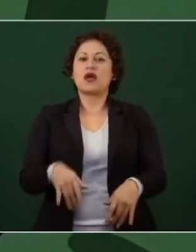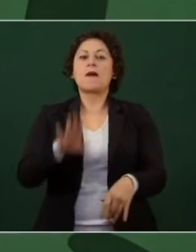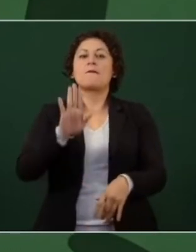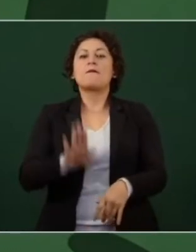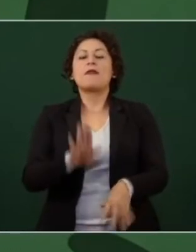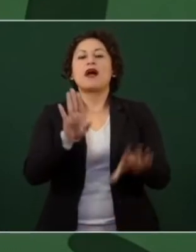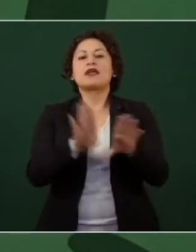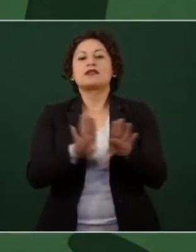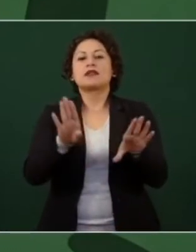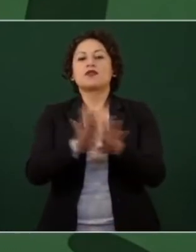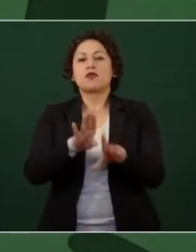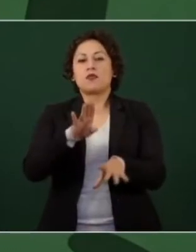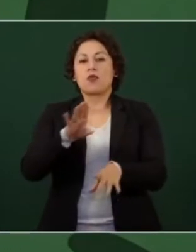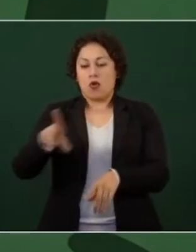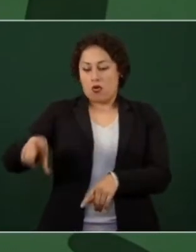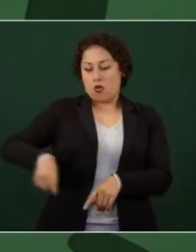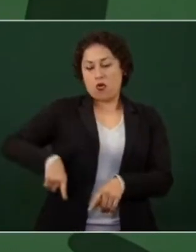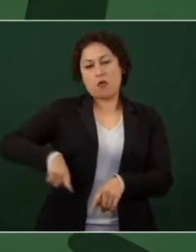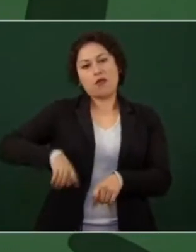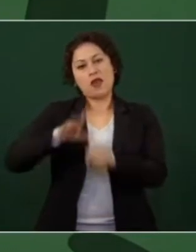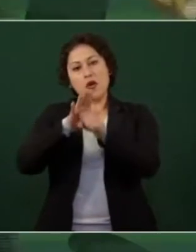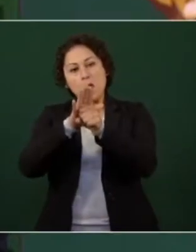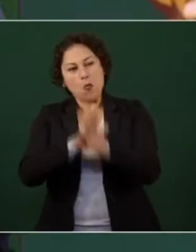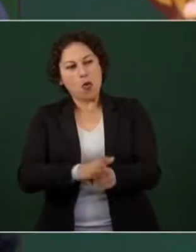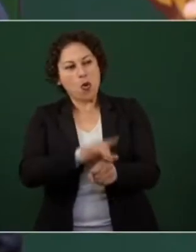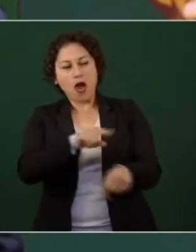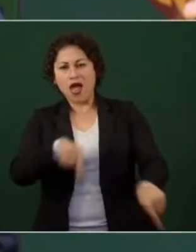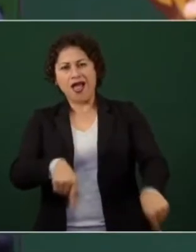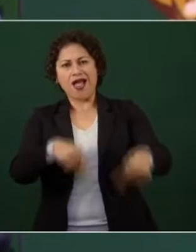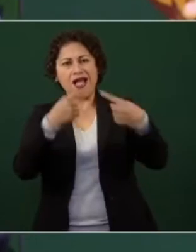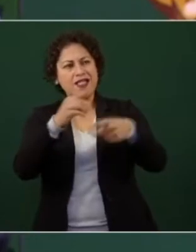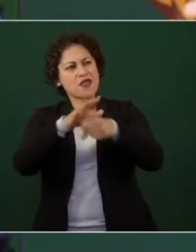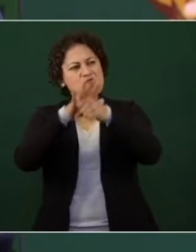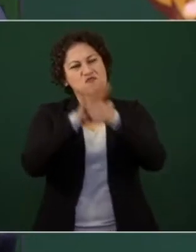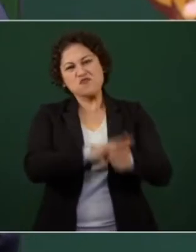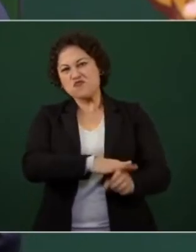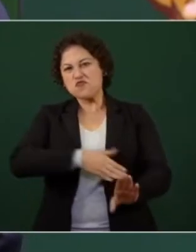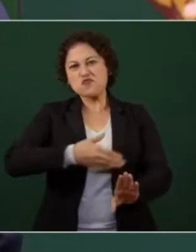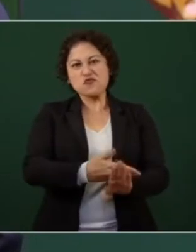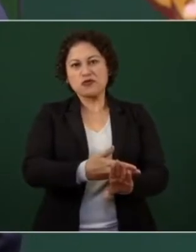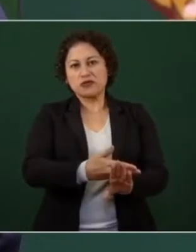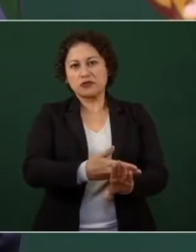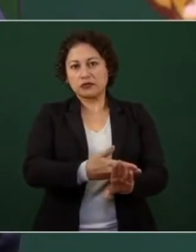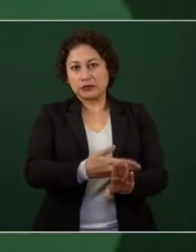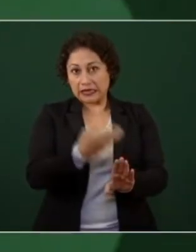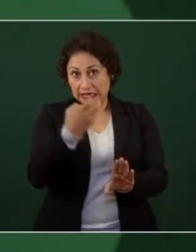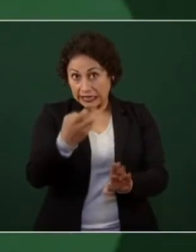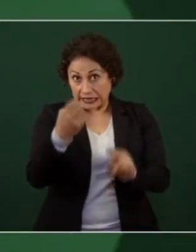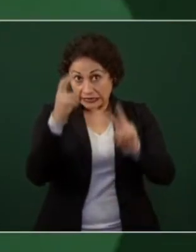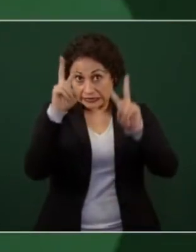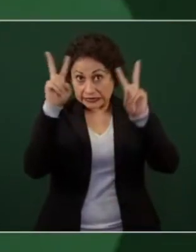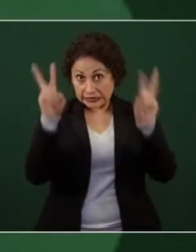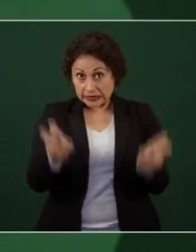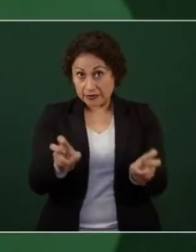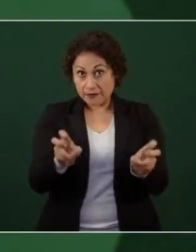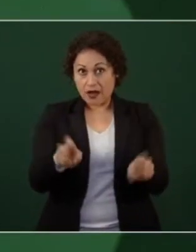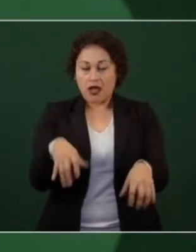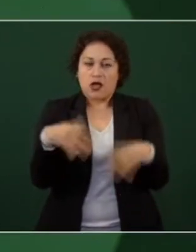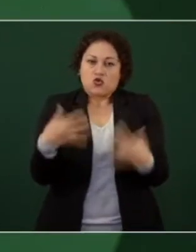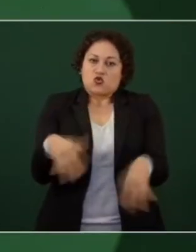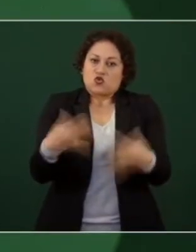a voces opositoras todo eso ya son palabras mayores